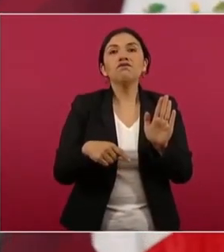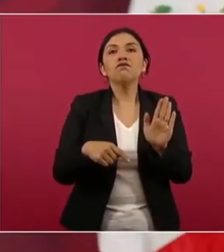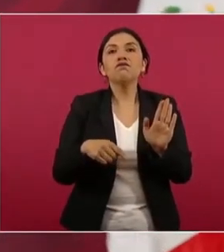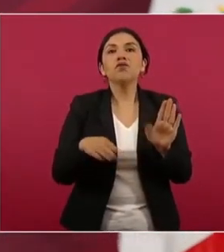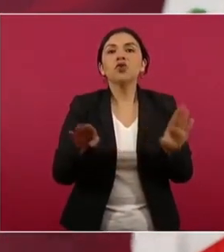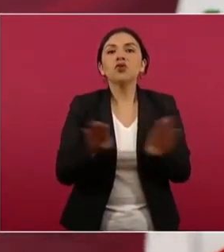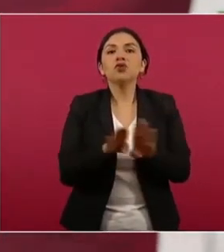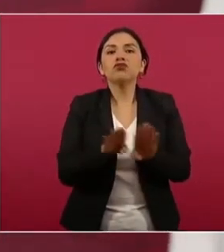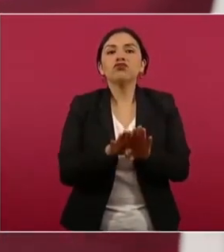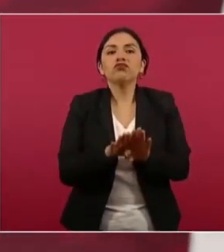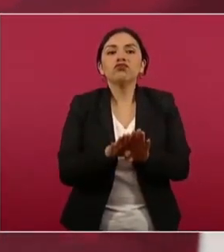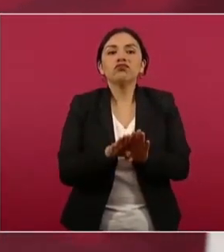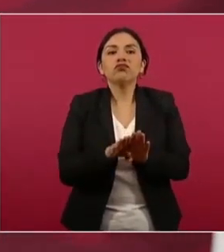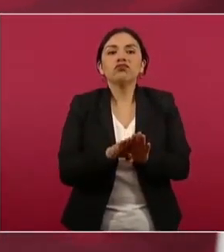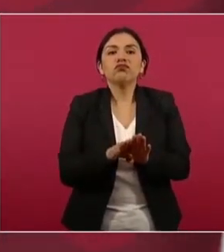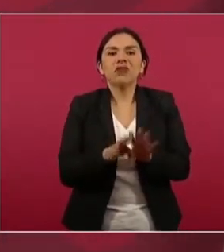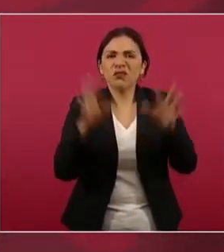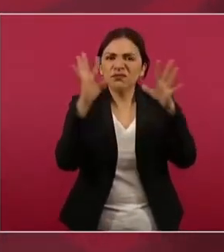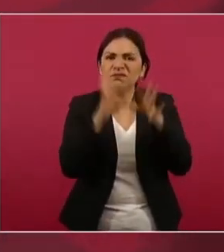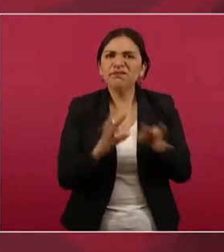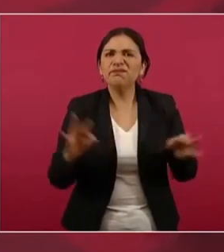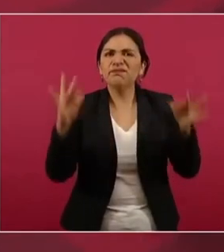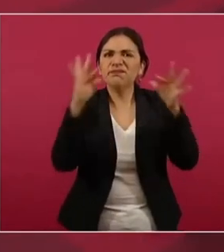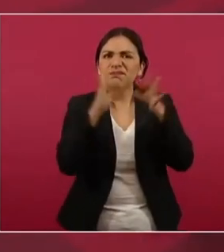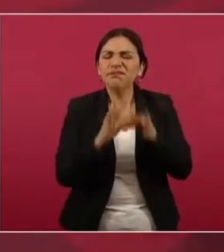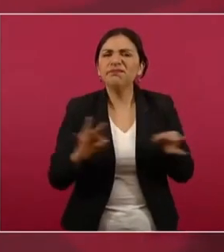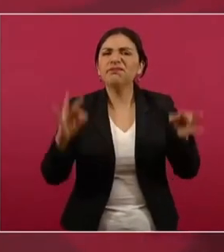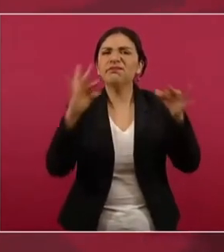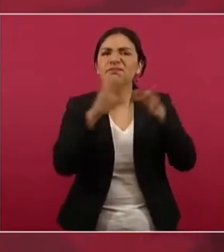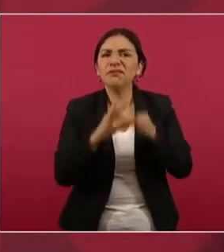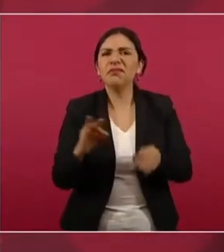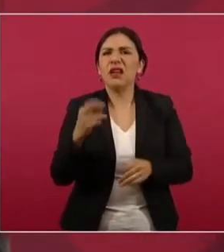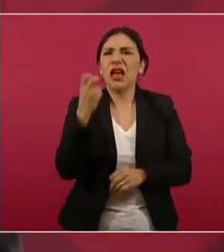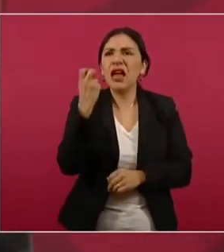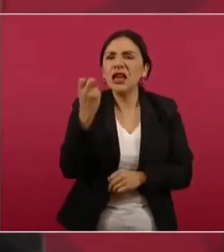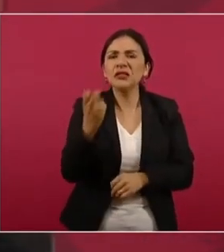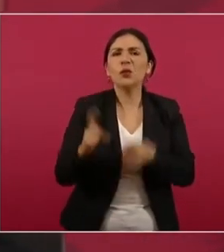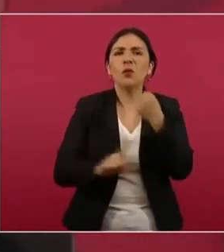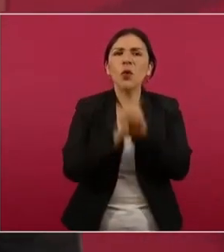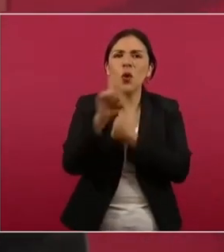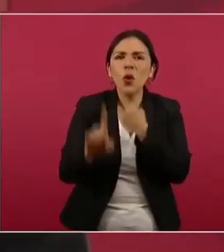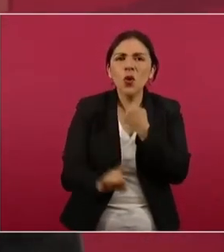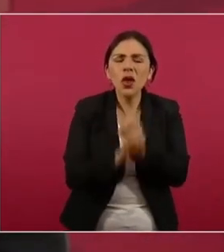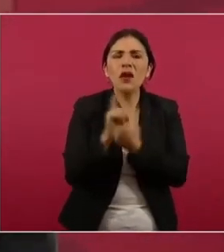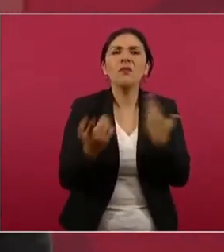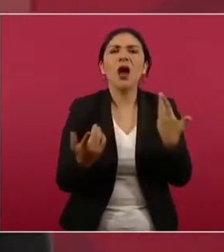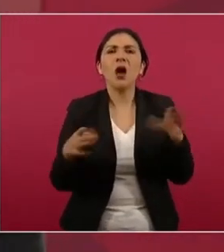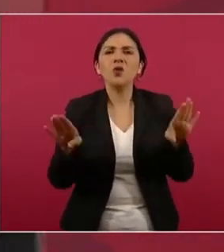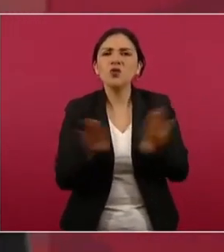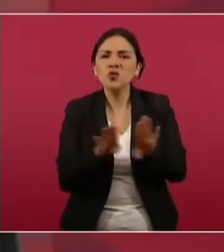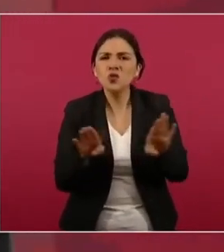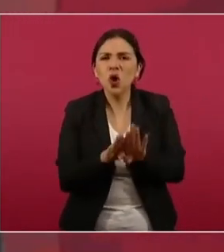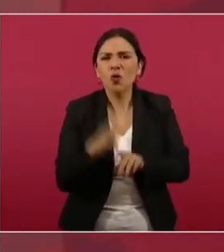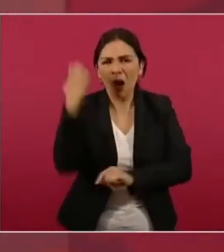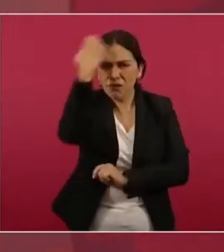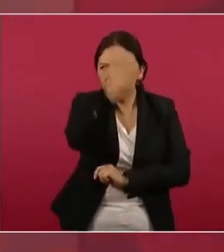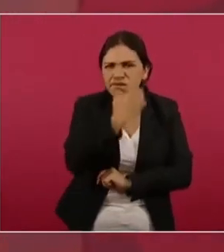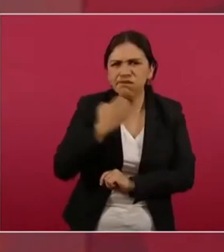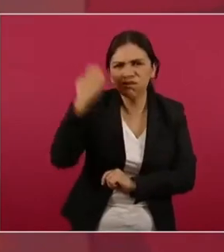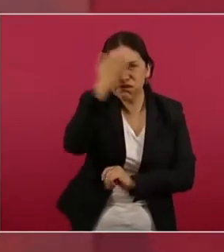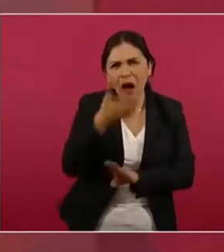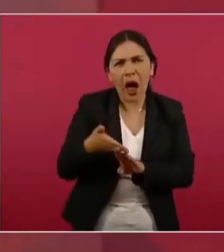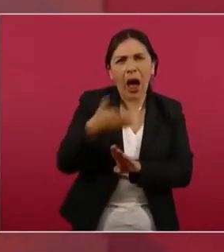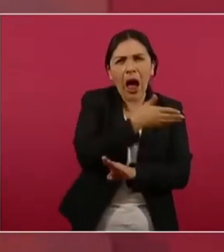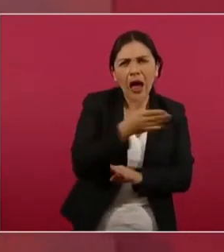que hablara de la problemática, que hiciera un diagnóstico de lo que